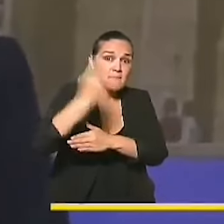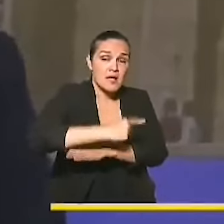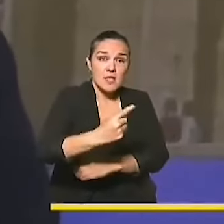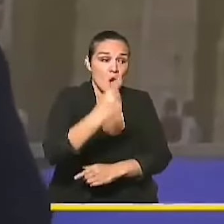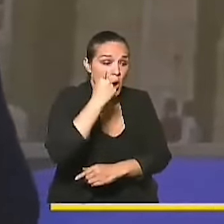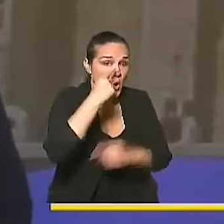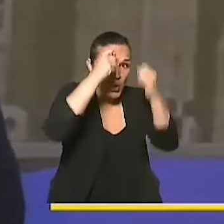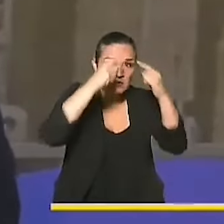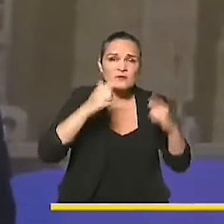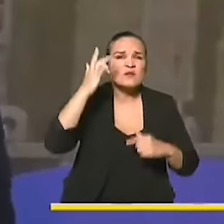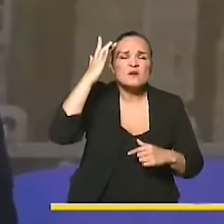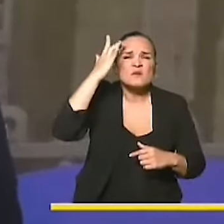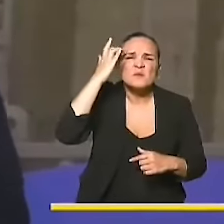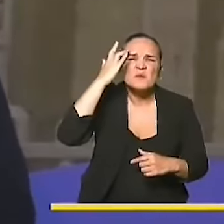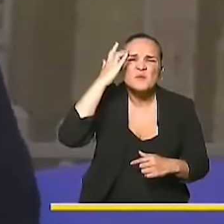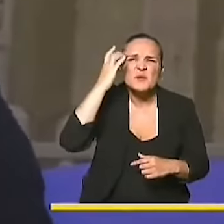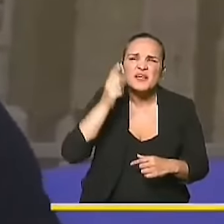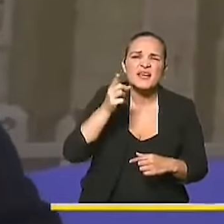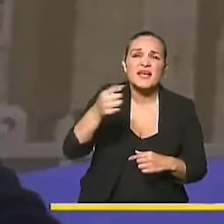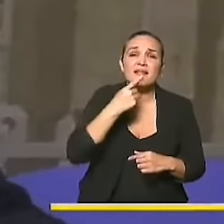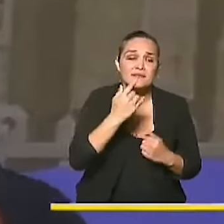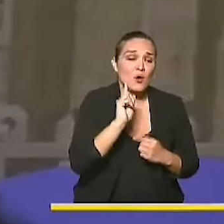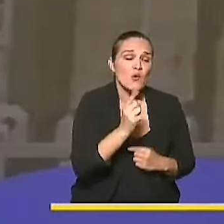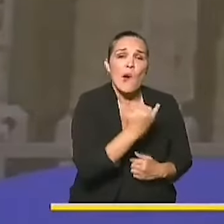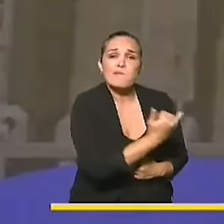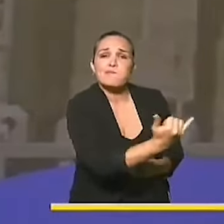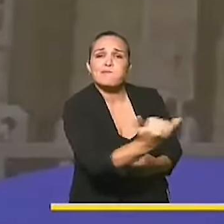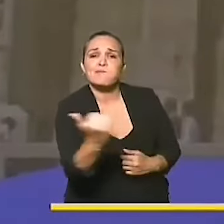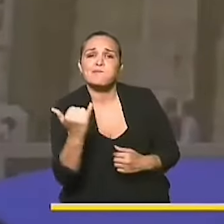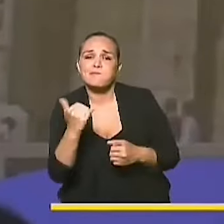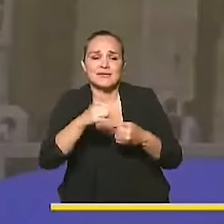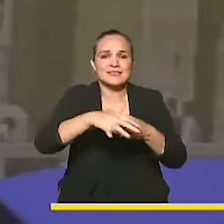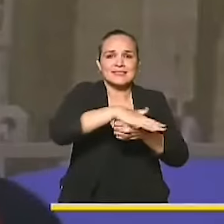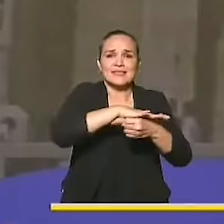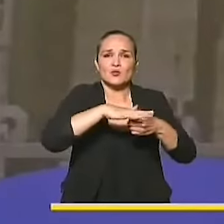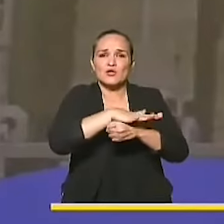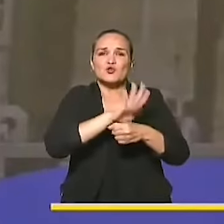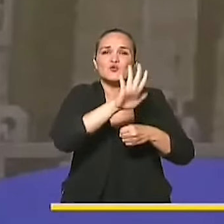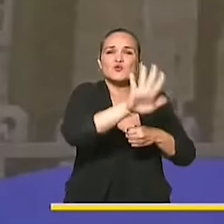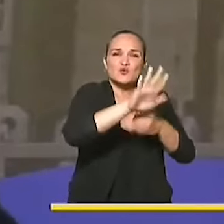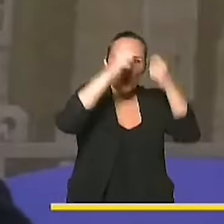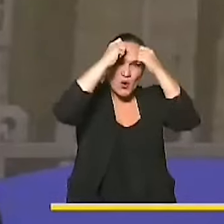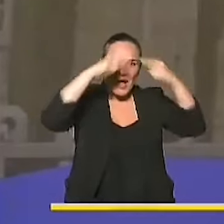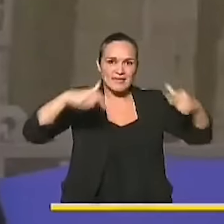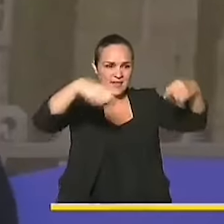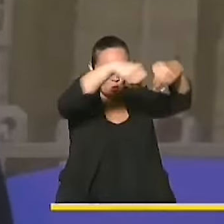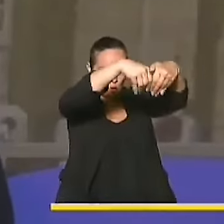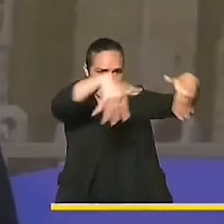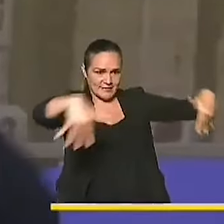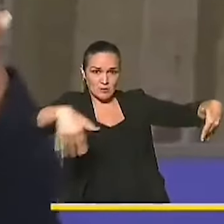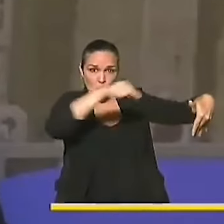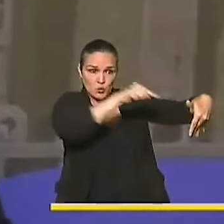a esa permanencia de una estructura de Estado que no resuelve las